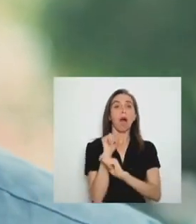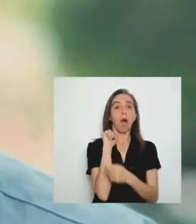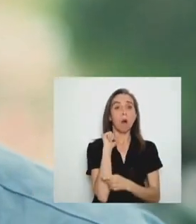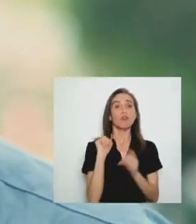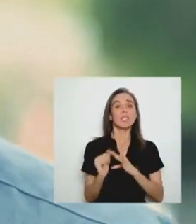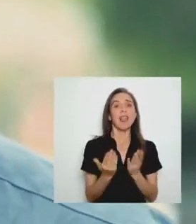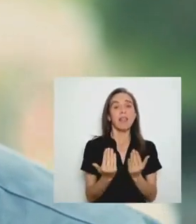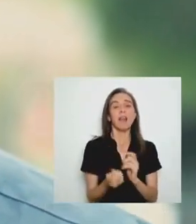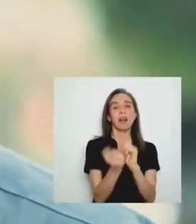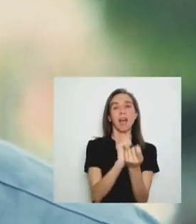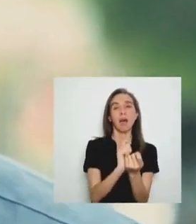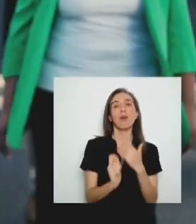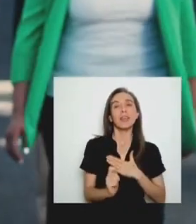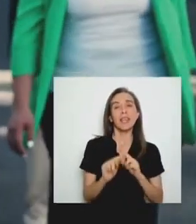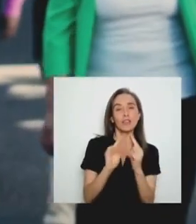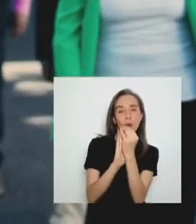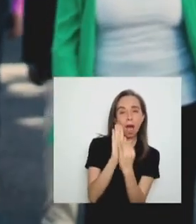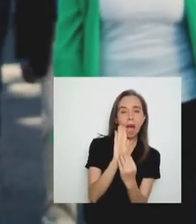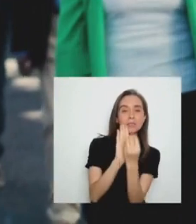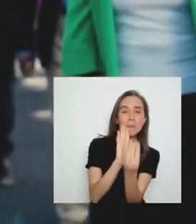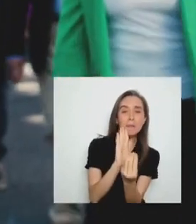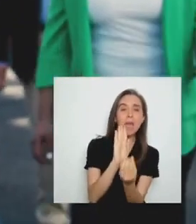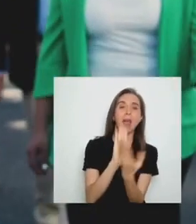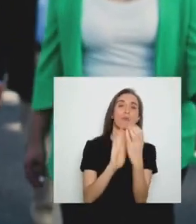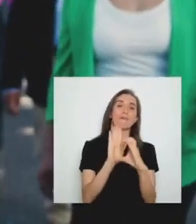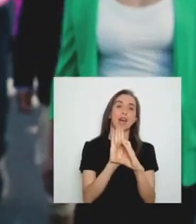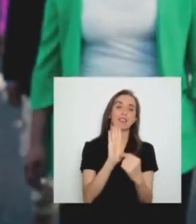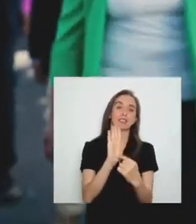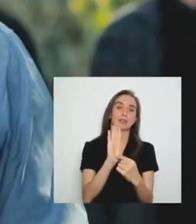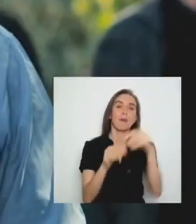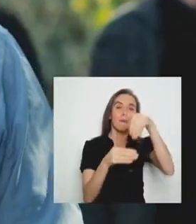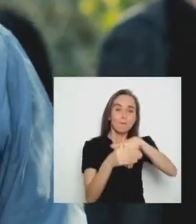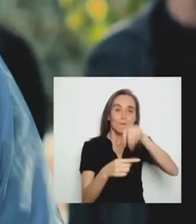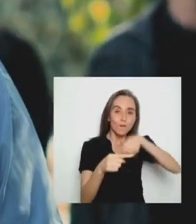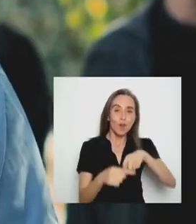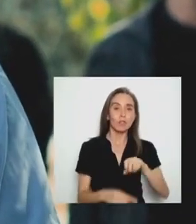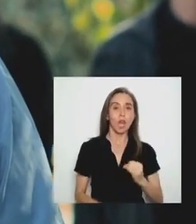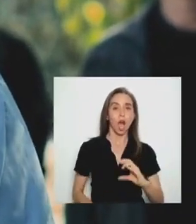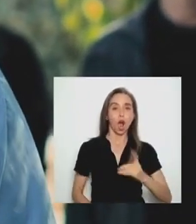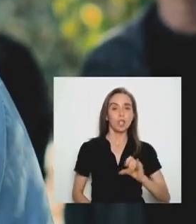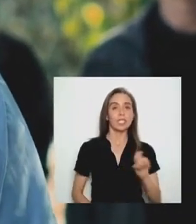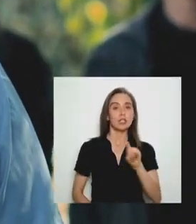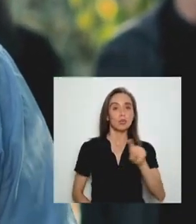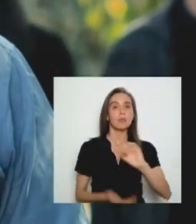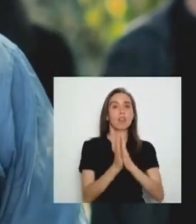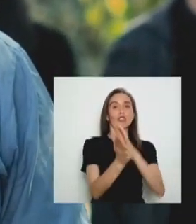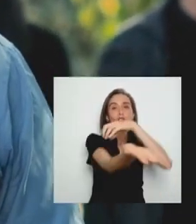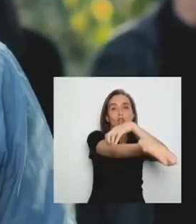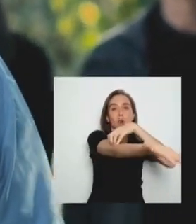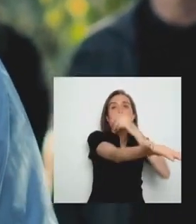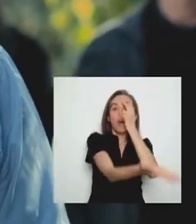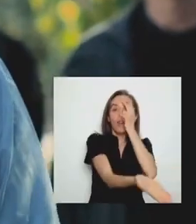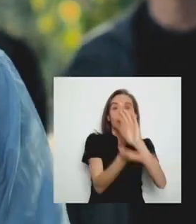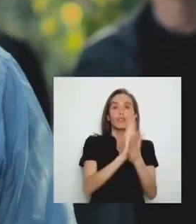necesita un cambio Y por eso quiero que hagamos bien La nueva constitución Vota Jorge Insunza Todo por Coquimbo